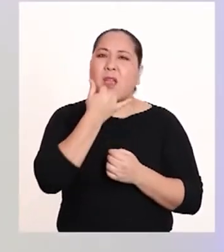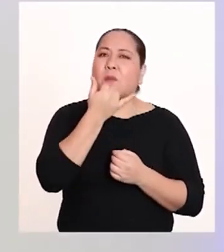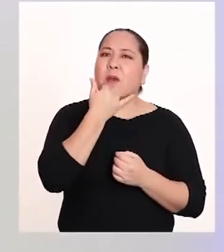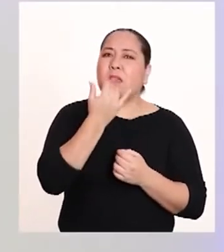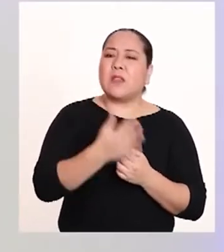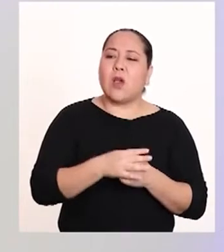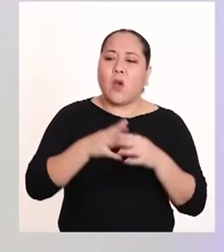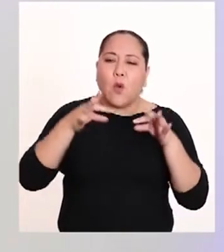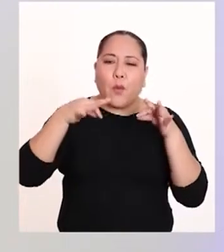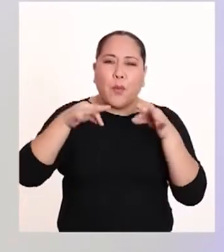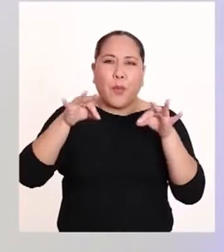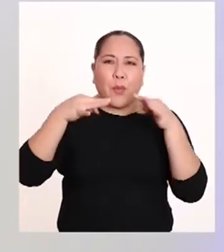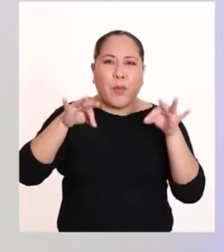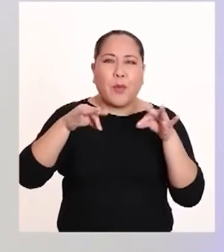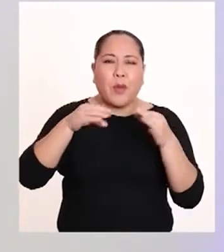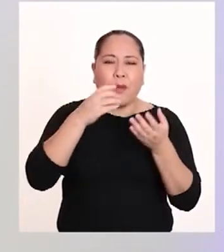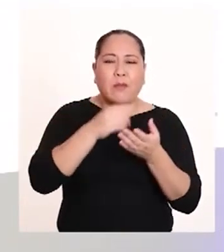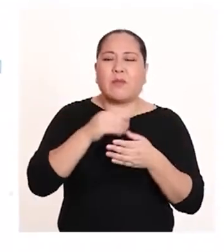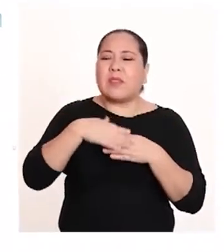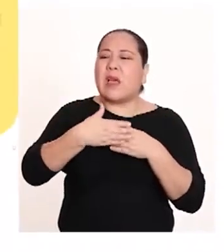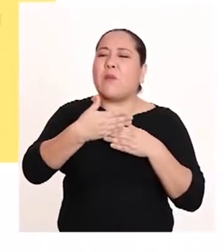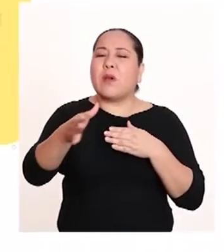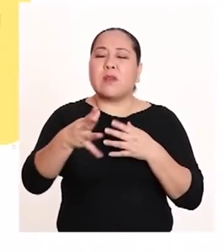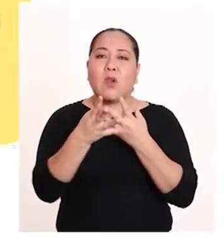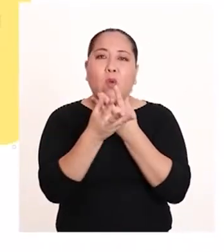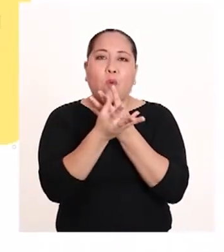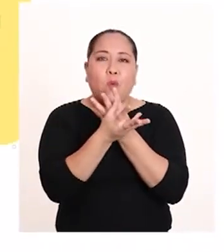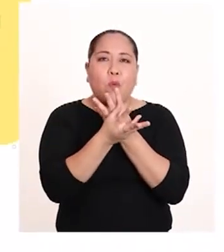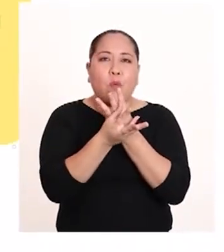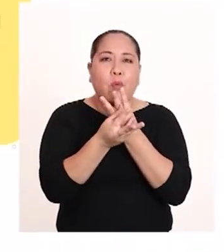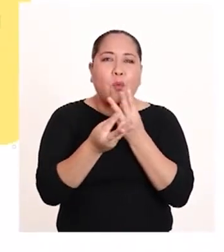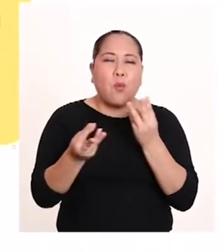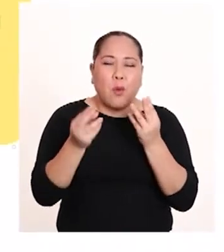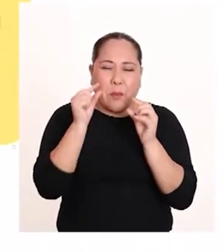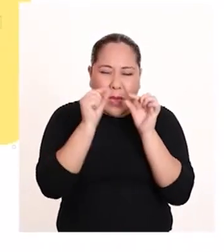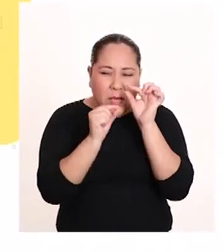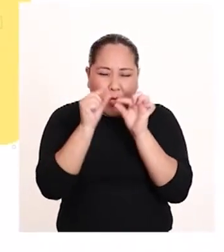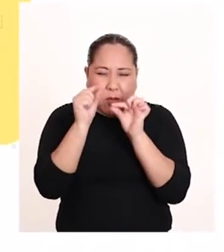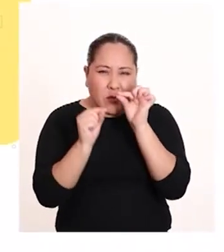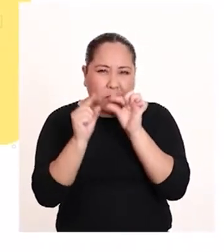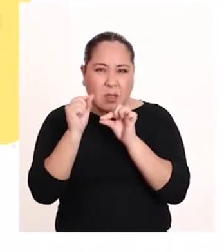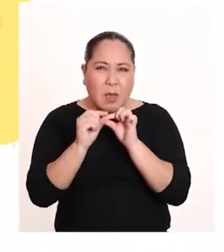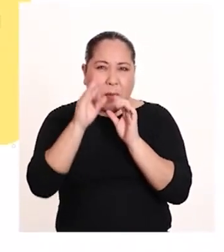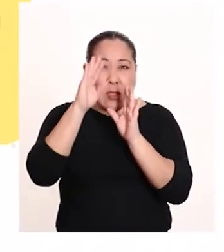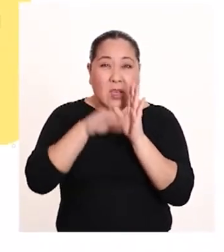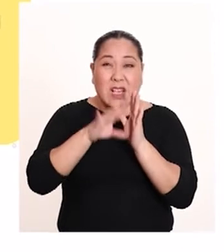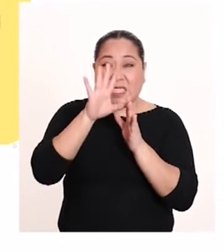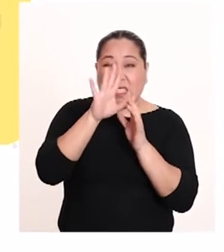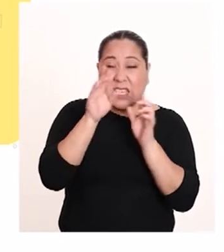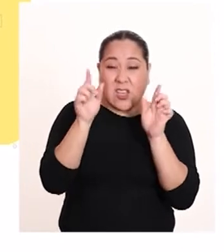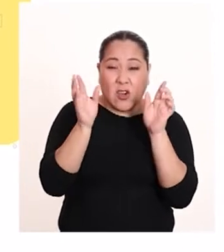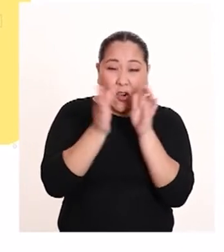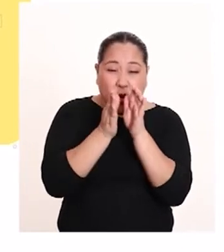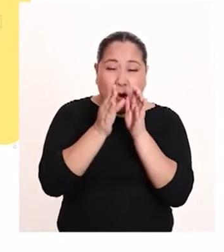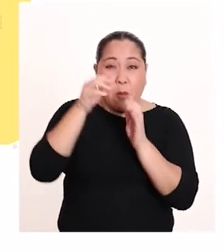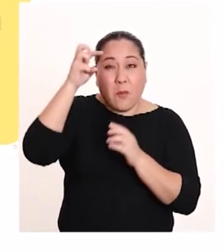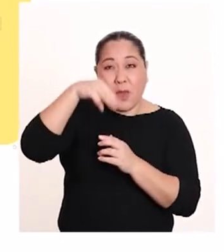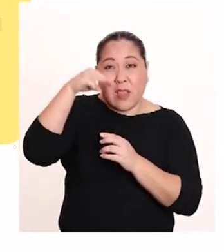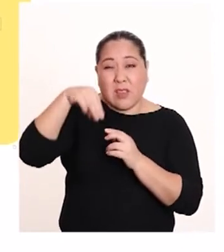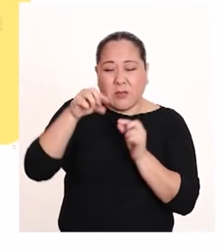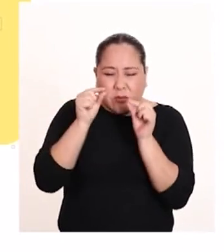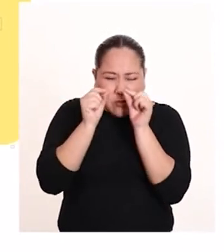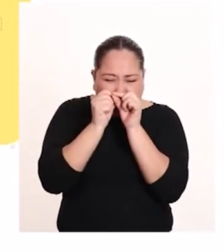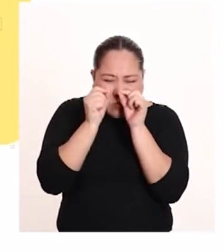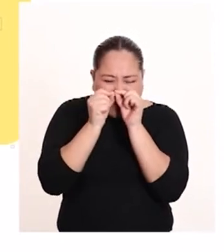¿qué sucede con los plásticos con el paso del tiempo? Se degradan en partículas de plástico menores a 5 milímetros hasta